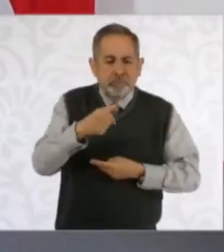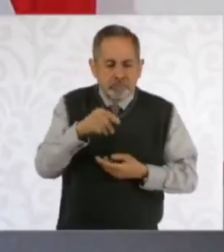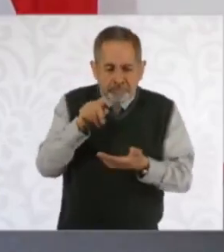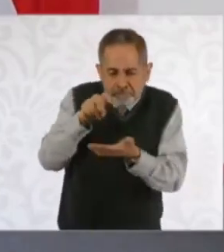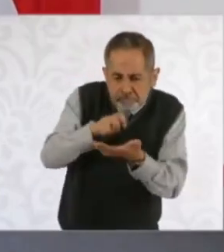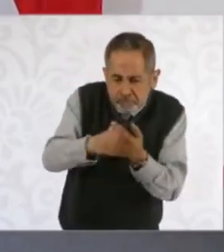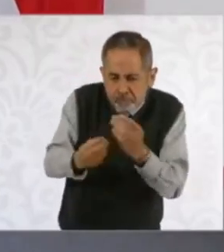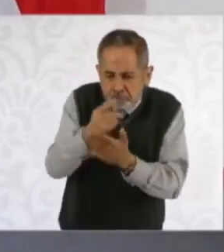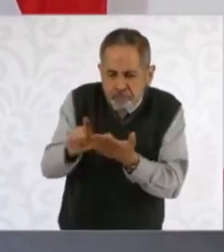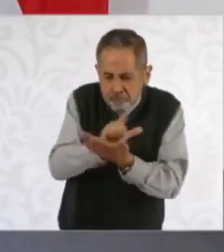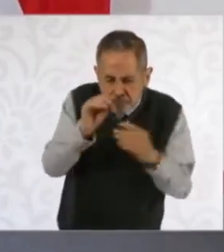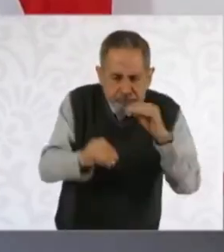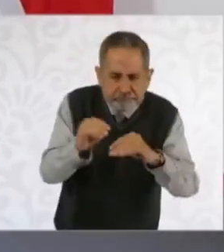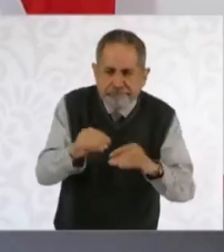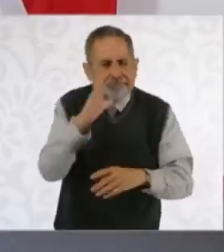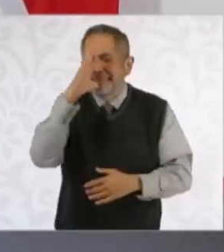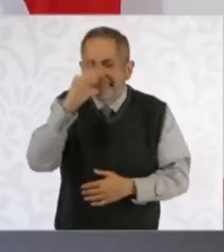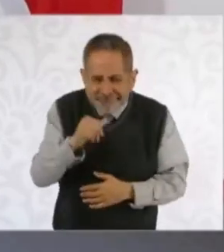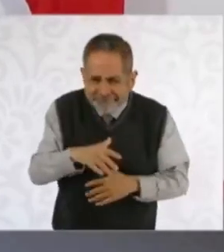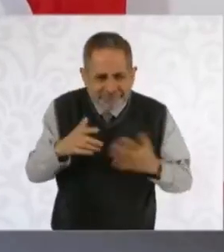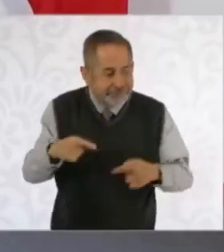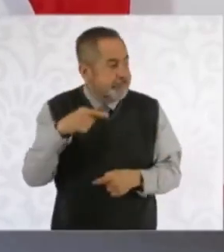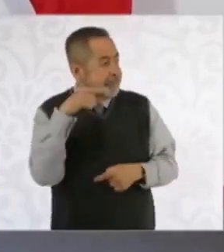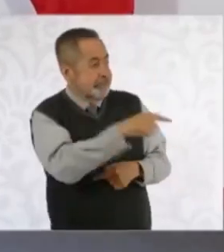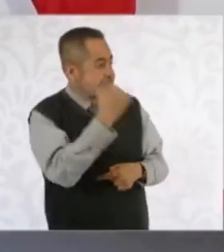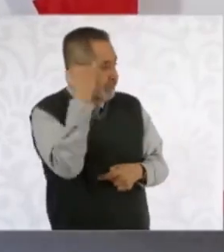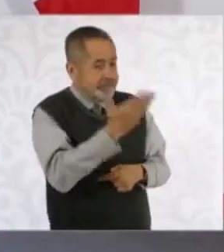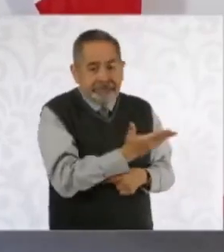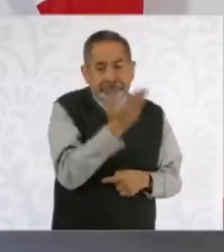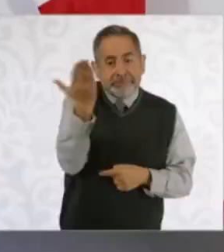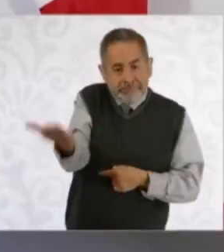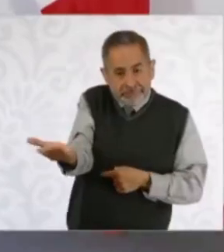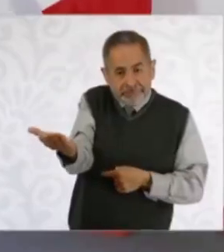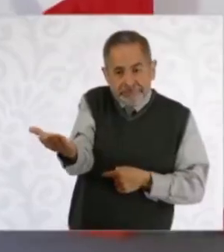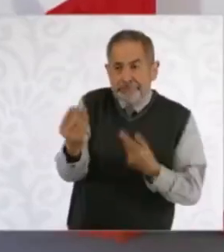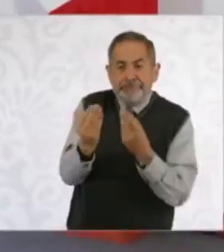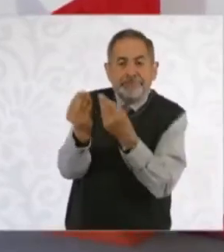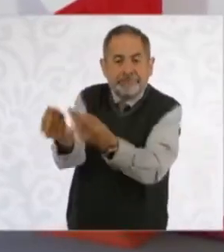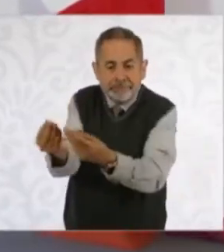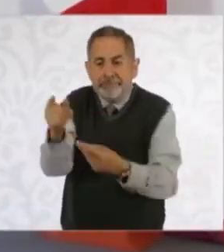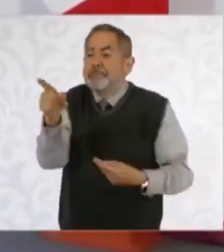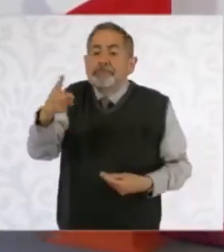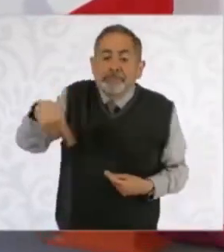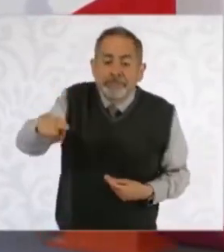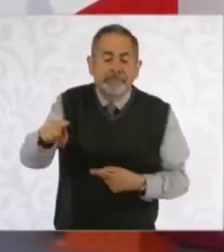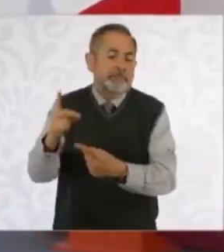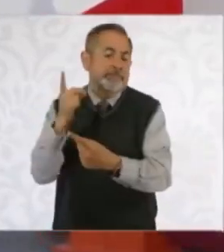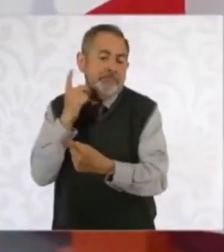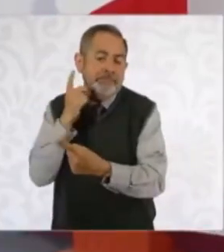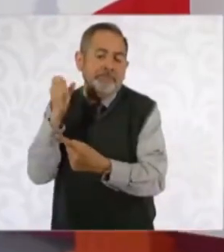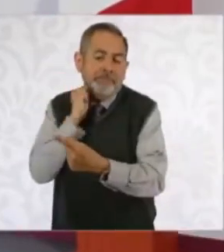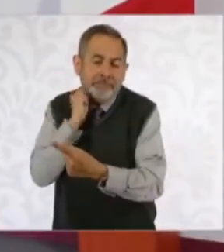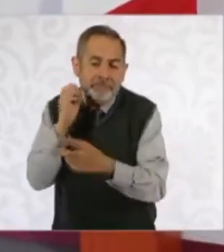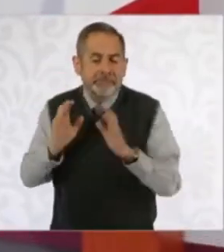Es decir, se presenta una propuesta en donde están legislando frente a